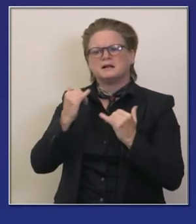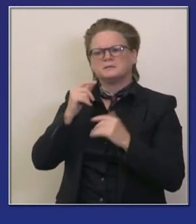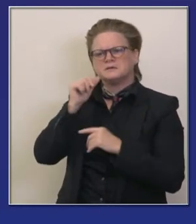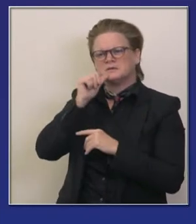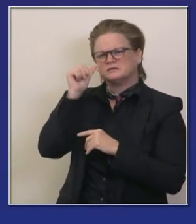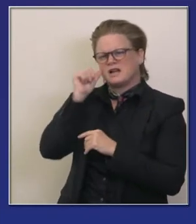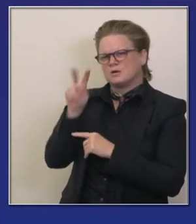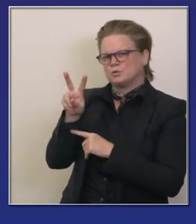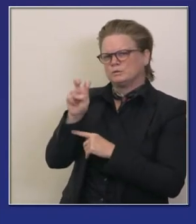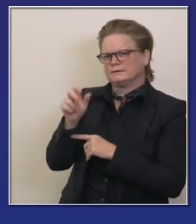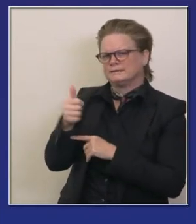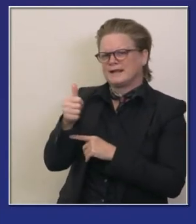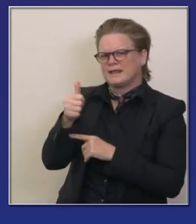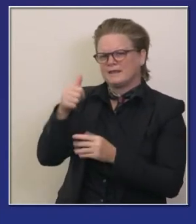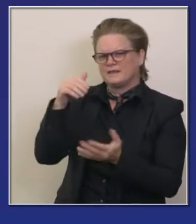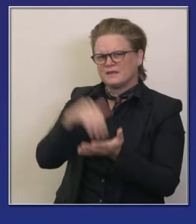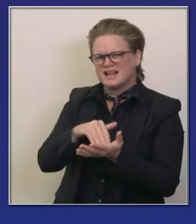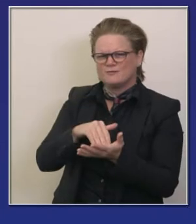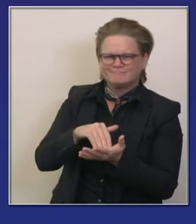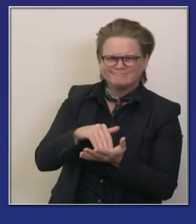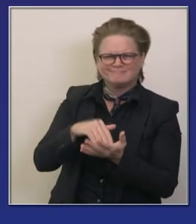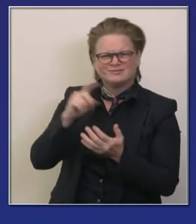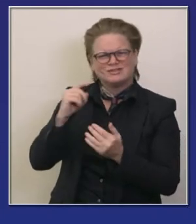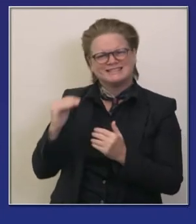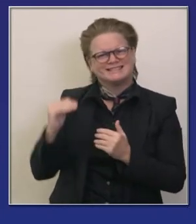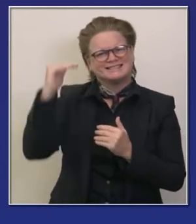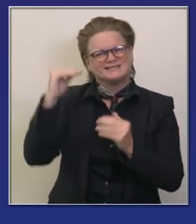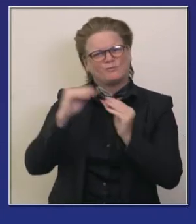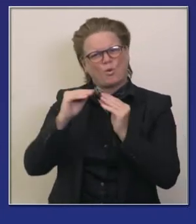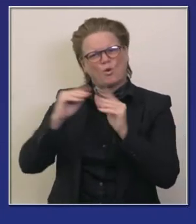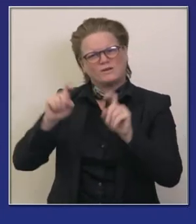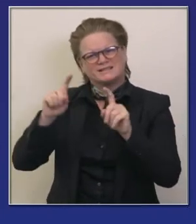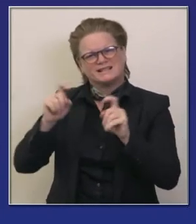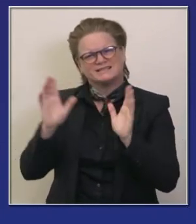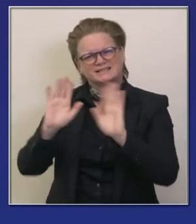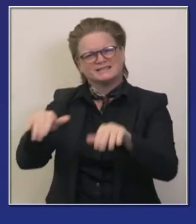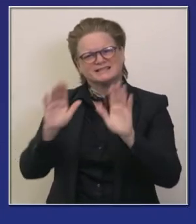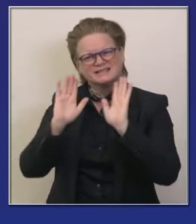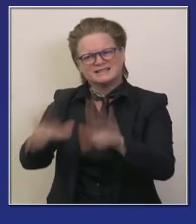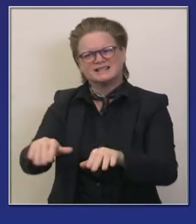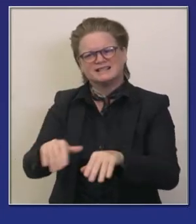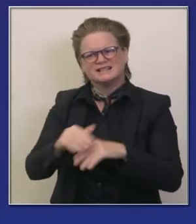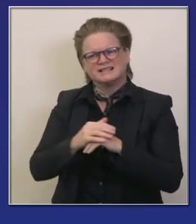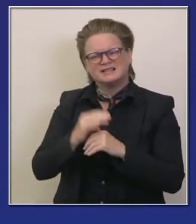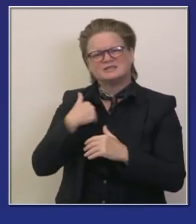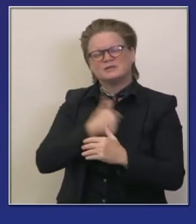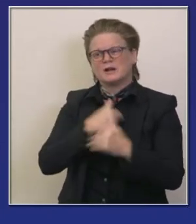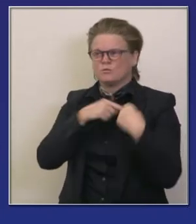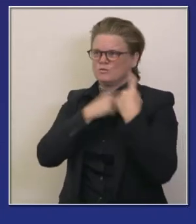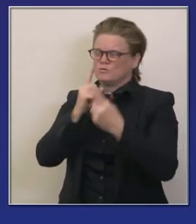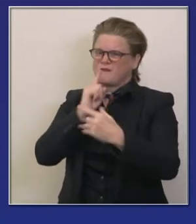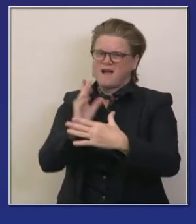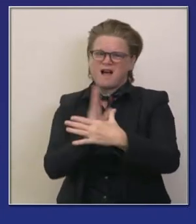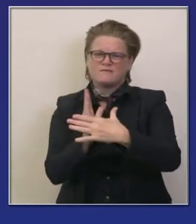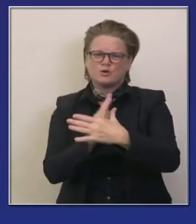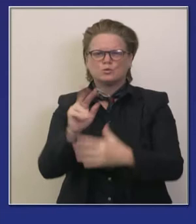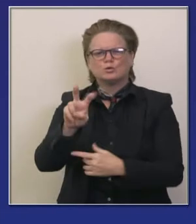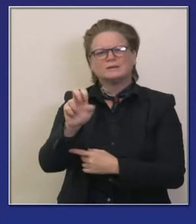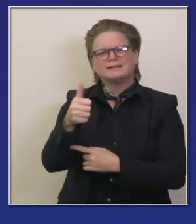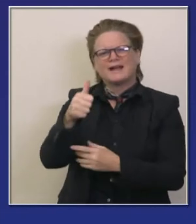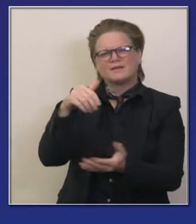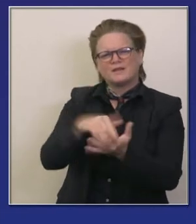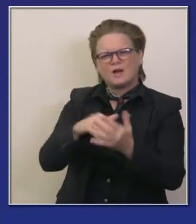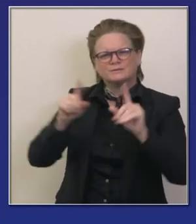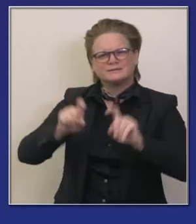pruebas queremos hacer ascender estas cifras a más de 25 millones estamos cerca de 26 millones que se han realizado en el estado hasta